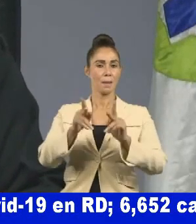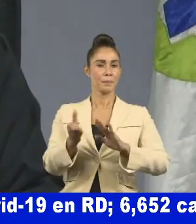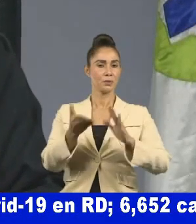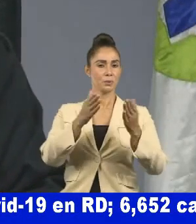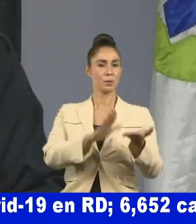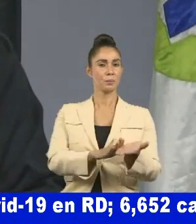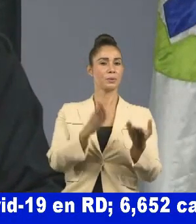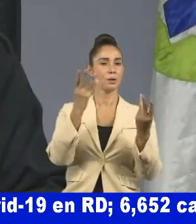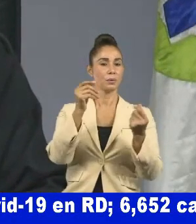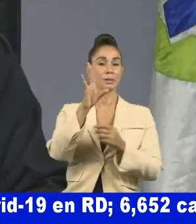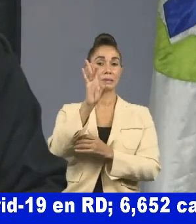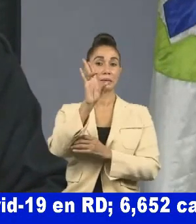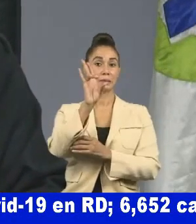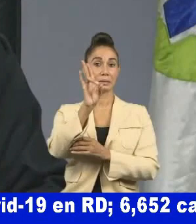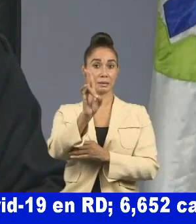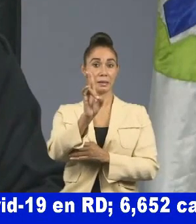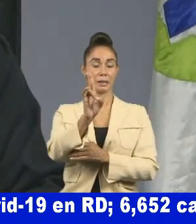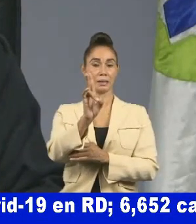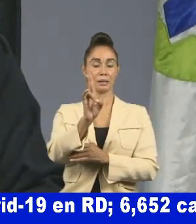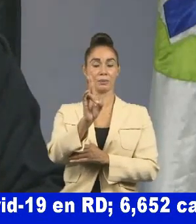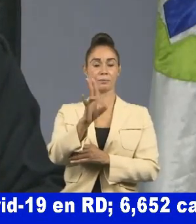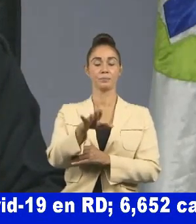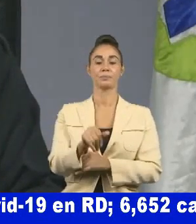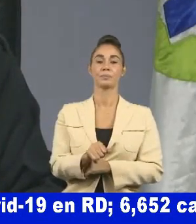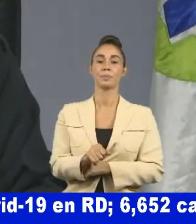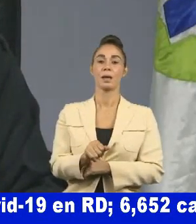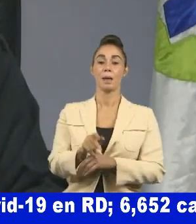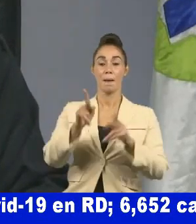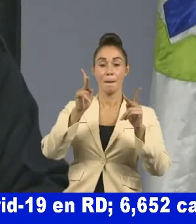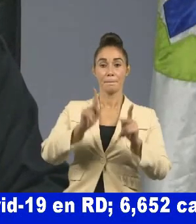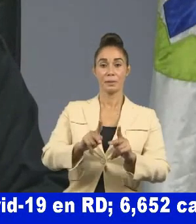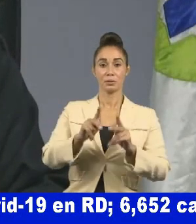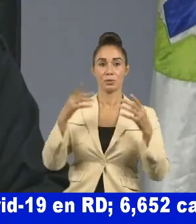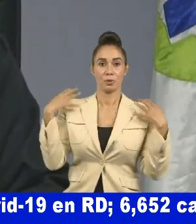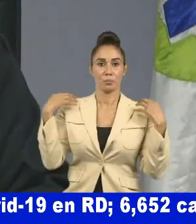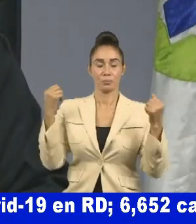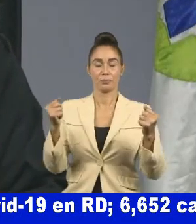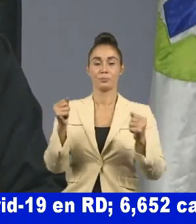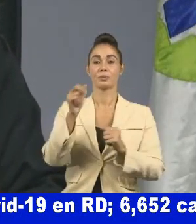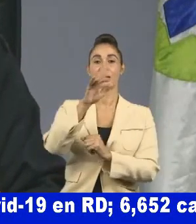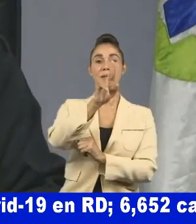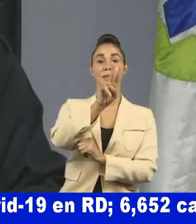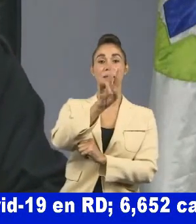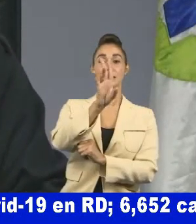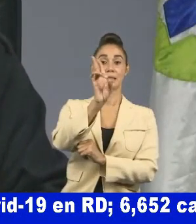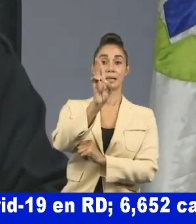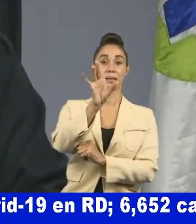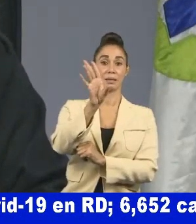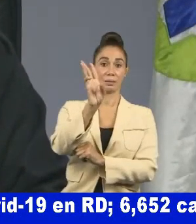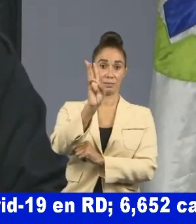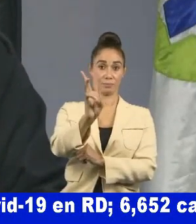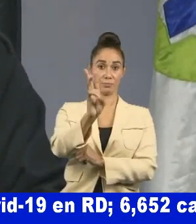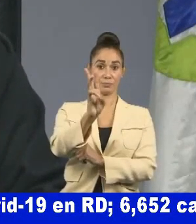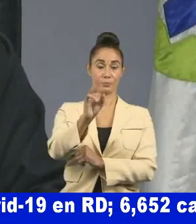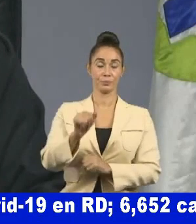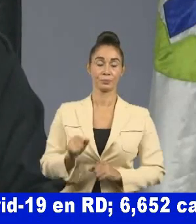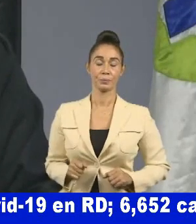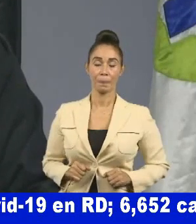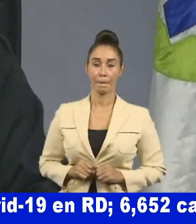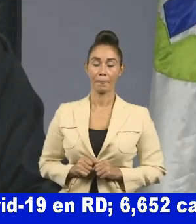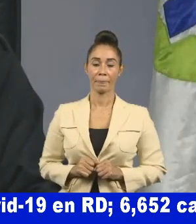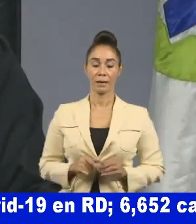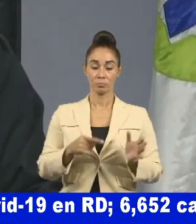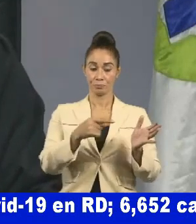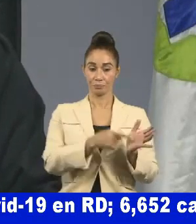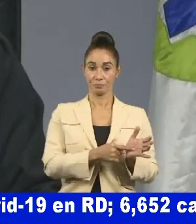7 y el total de alta, 76. De manera que estos